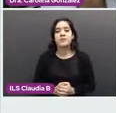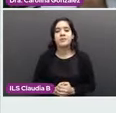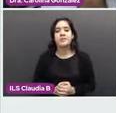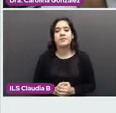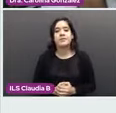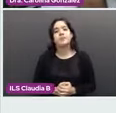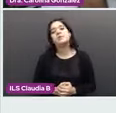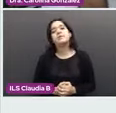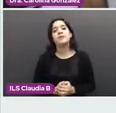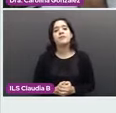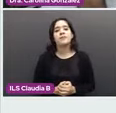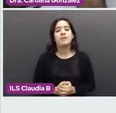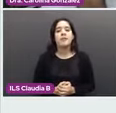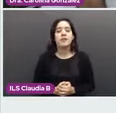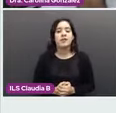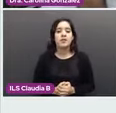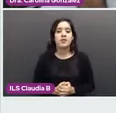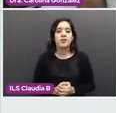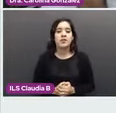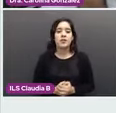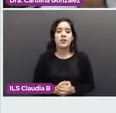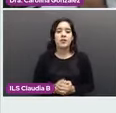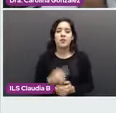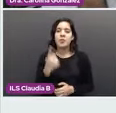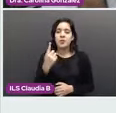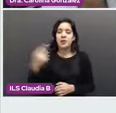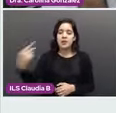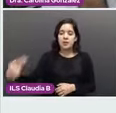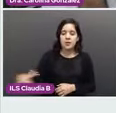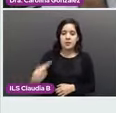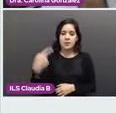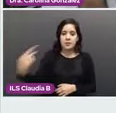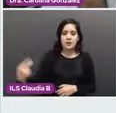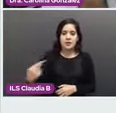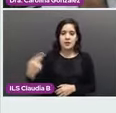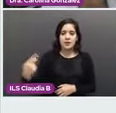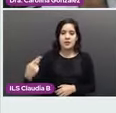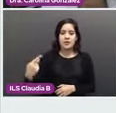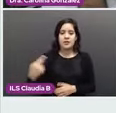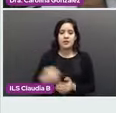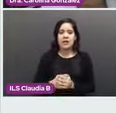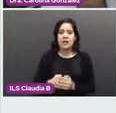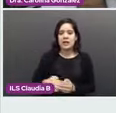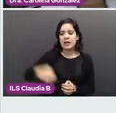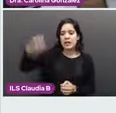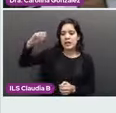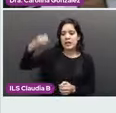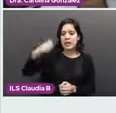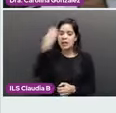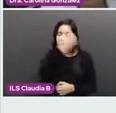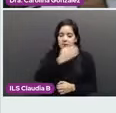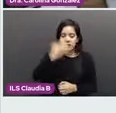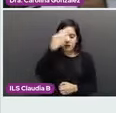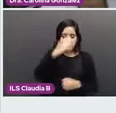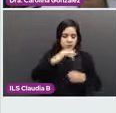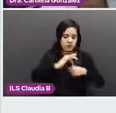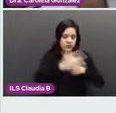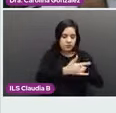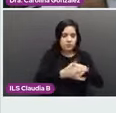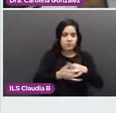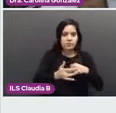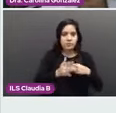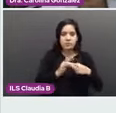Bueno, hay una pregunta que nos dicen que a qué edad se debe empezar a hacer la autoexploración mamaria y a qué edad el estudio